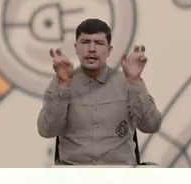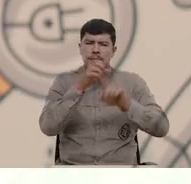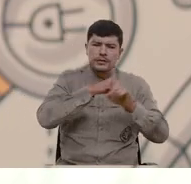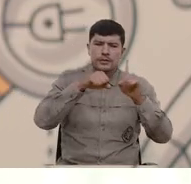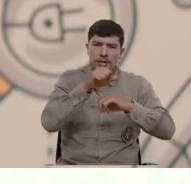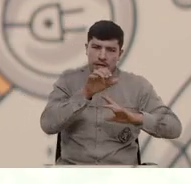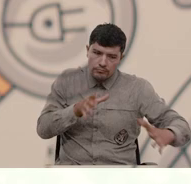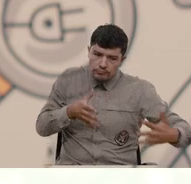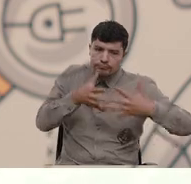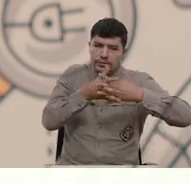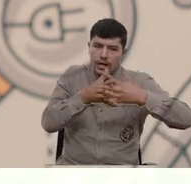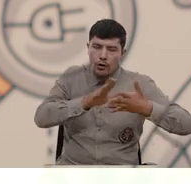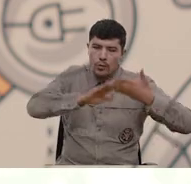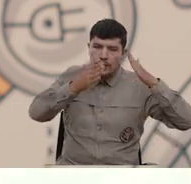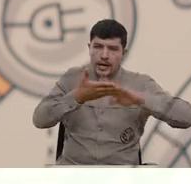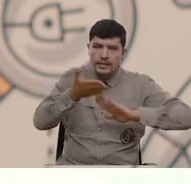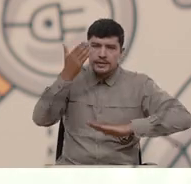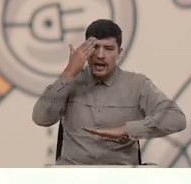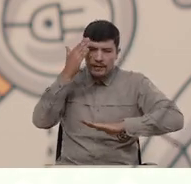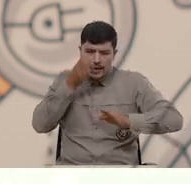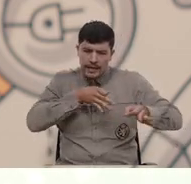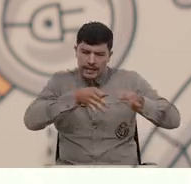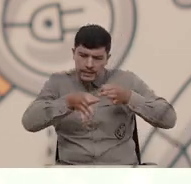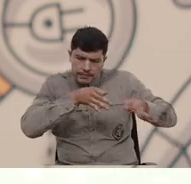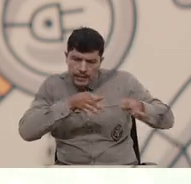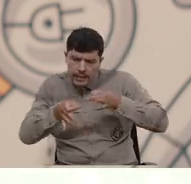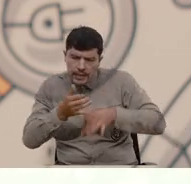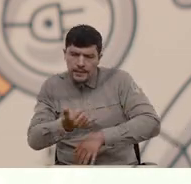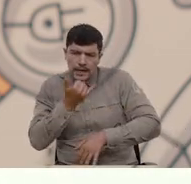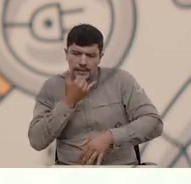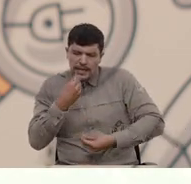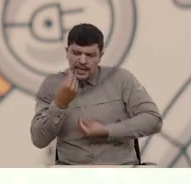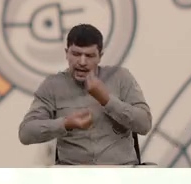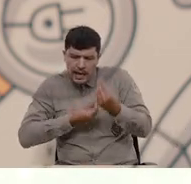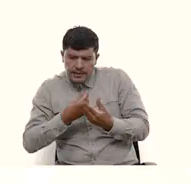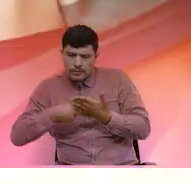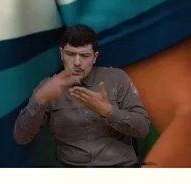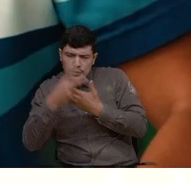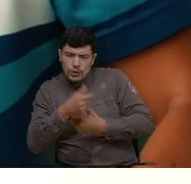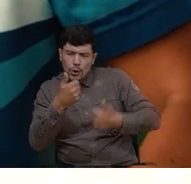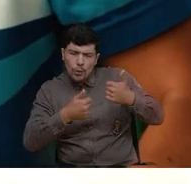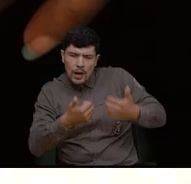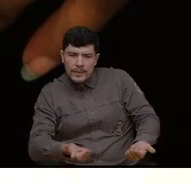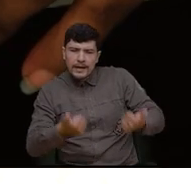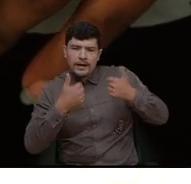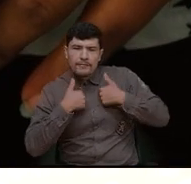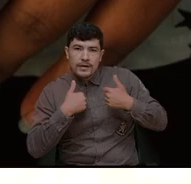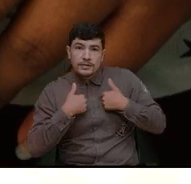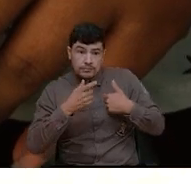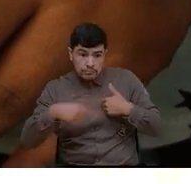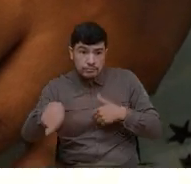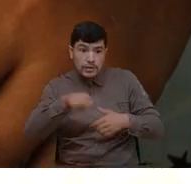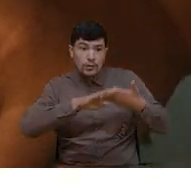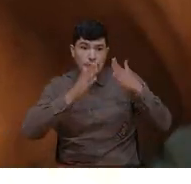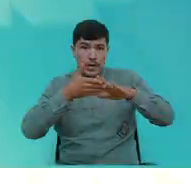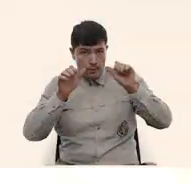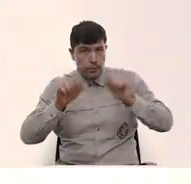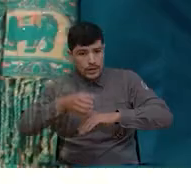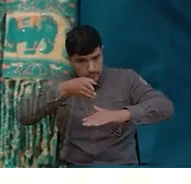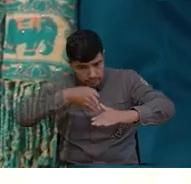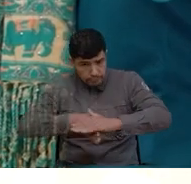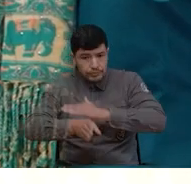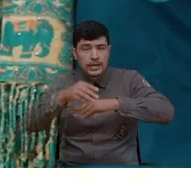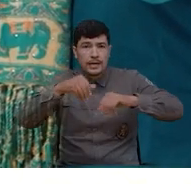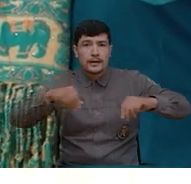con las comunidades, saber muy bien, poderle socializar qué estamos haciendo, que la comunidad sepa cuáles son los beneficios que nos permitan acceder a los diferentes